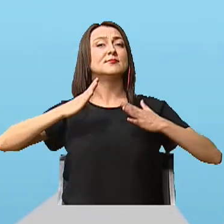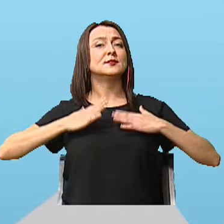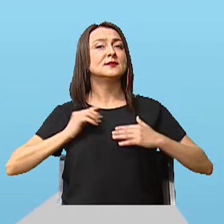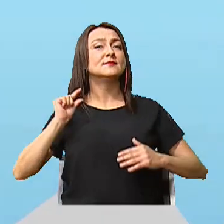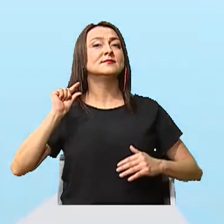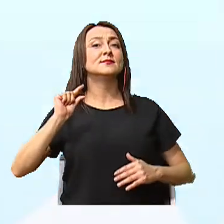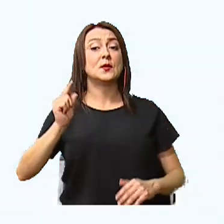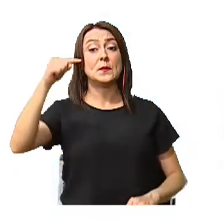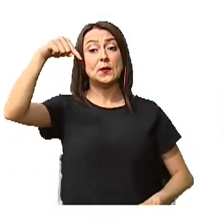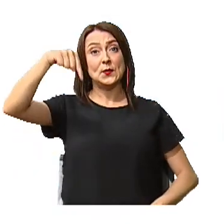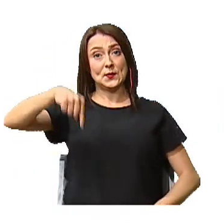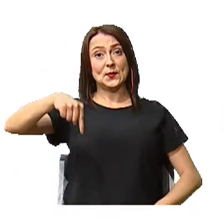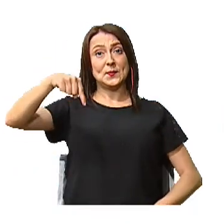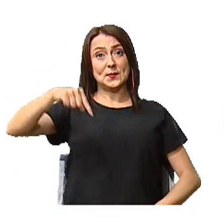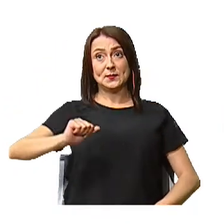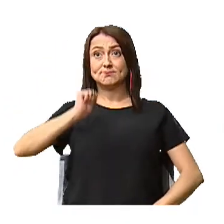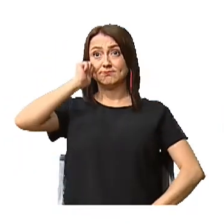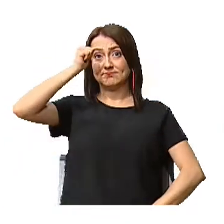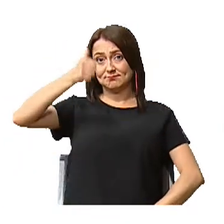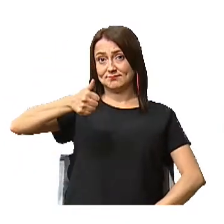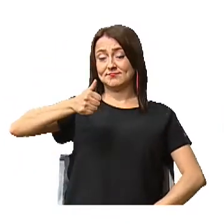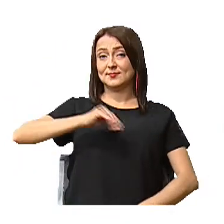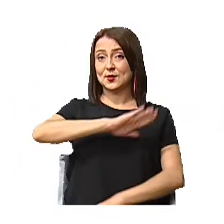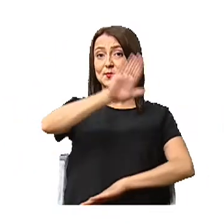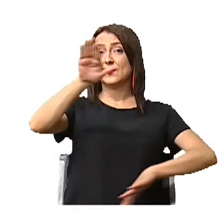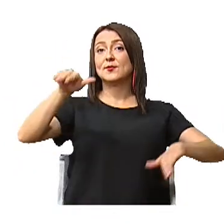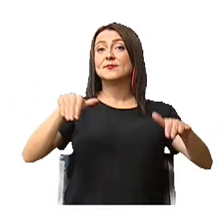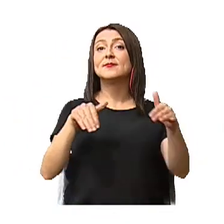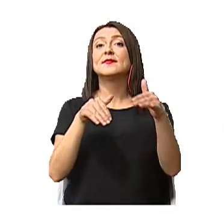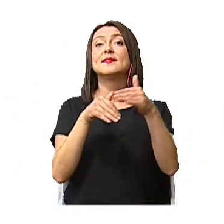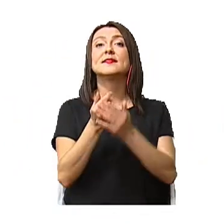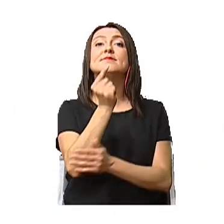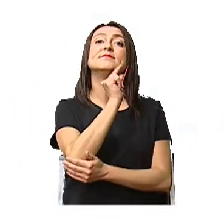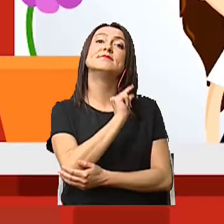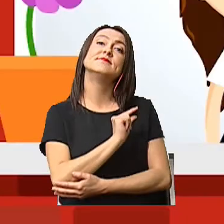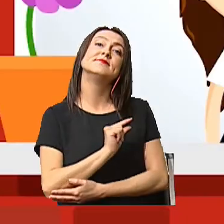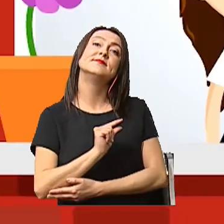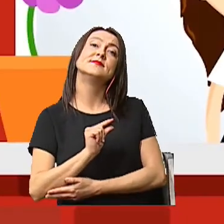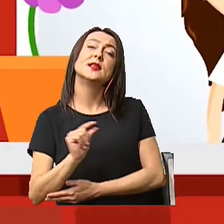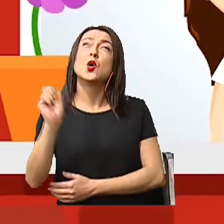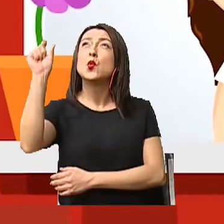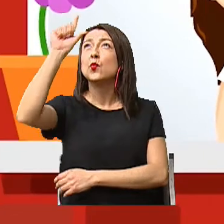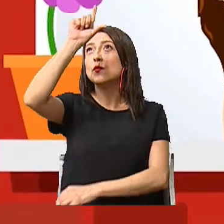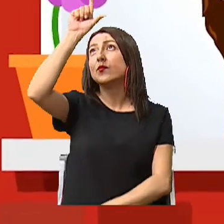un poquito por hoy, por mañana, por toda la semana.